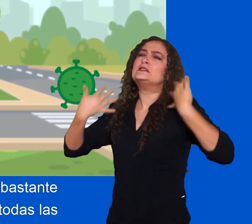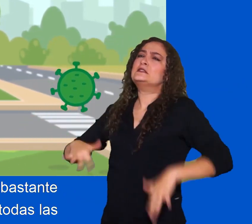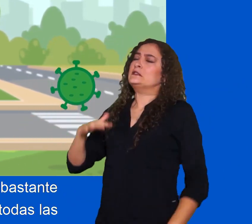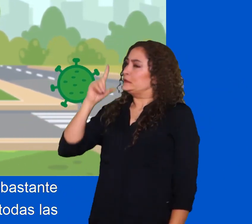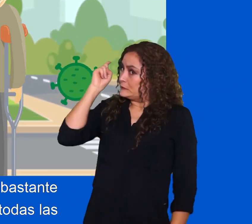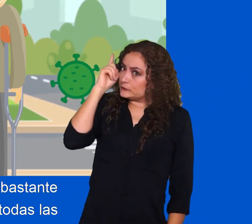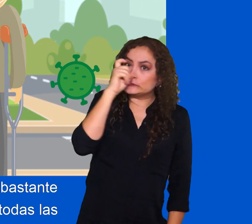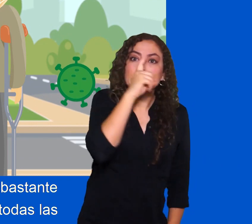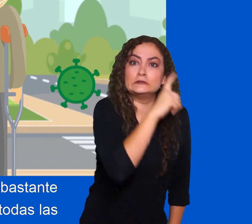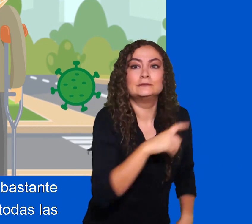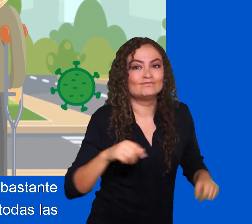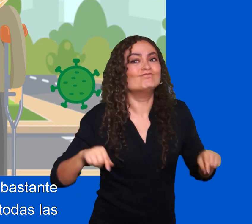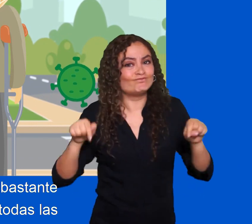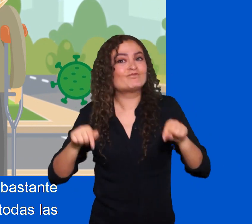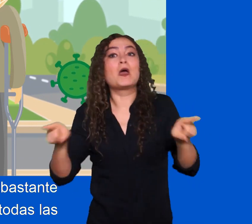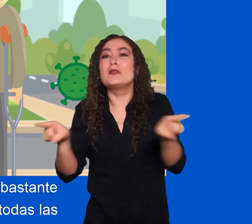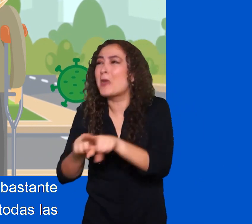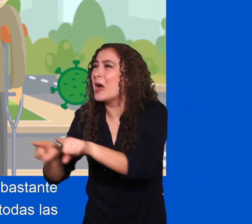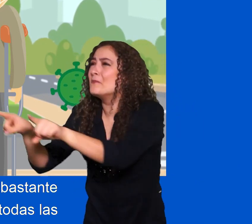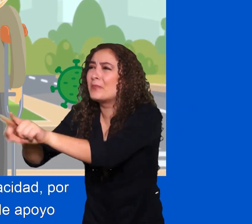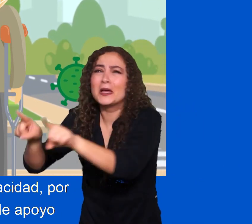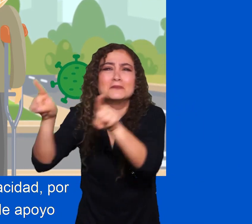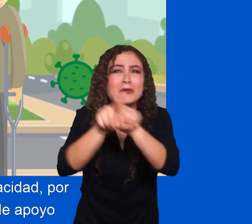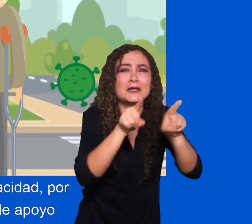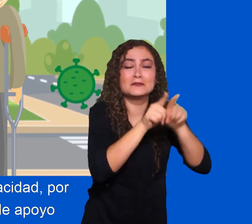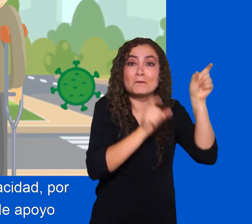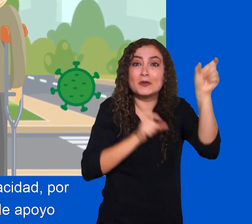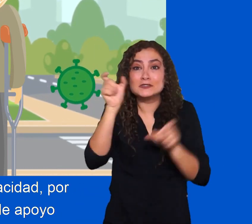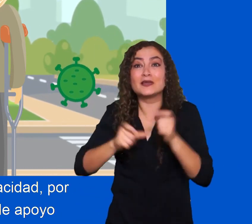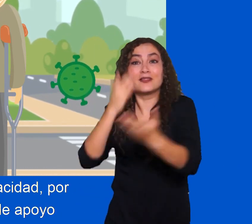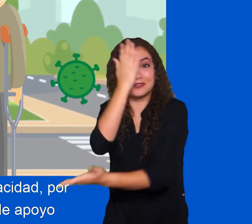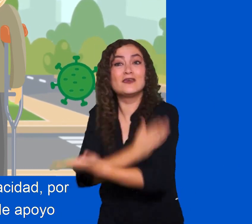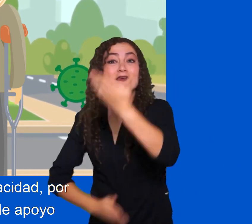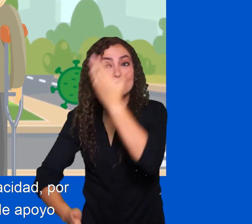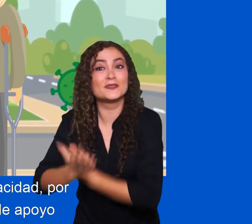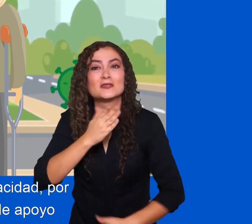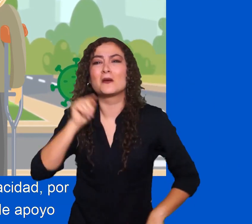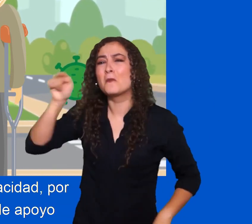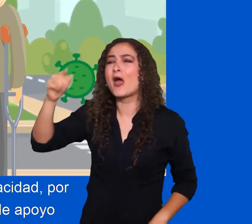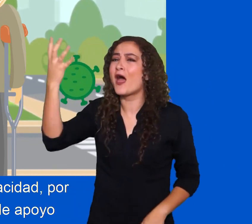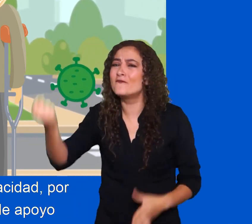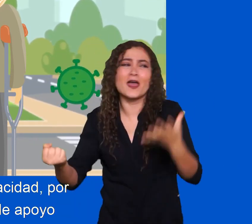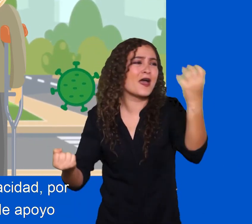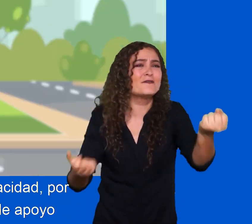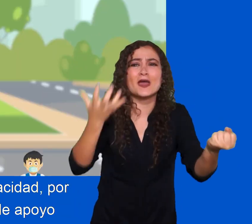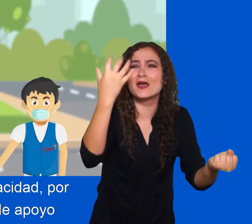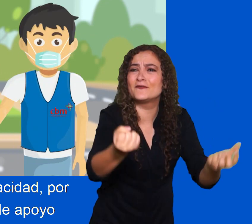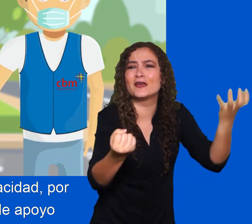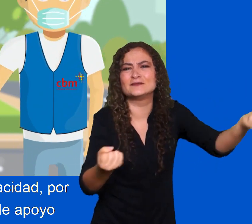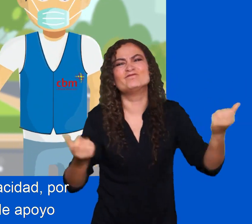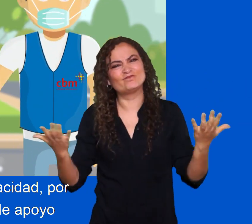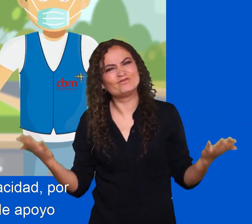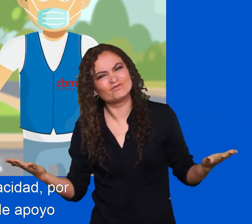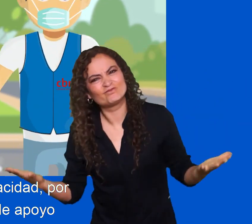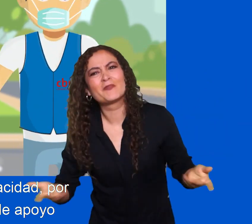complejo. Eso es lo que viven día a día todas las personas que tienen algún tipo de discapacidad. Por ello, es prioritario la